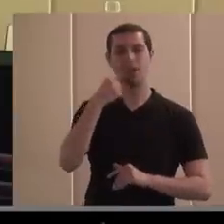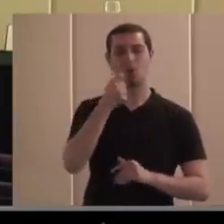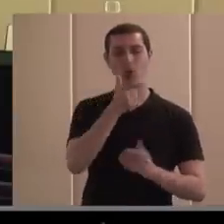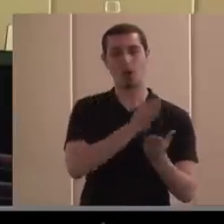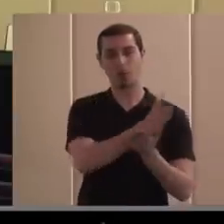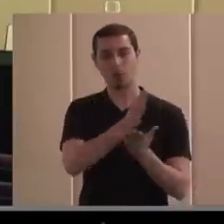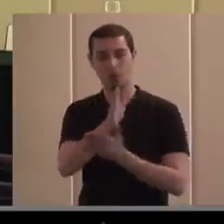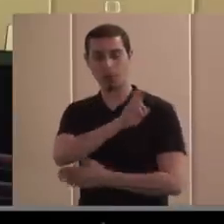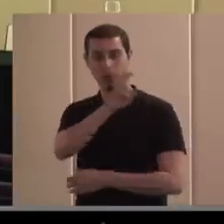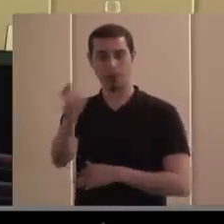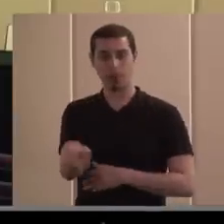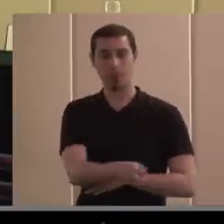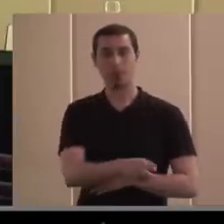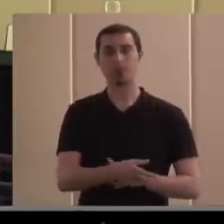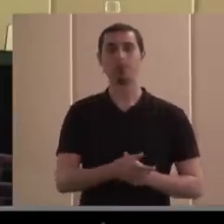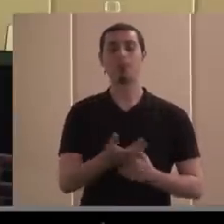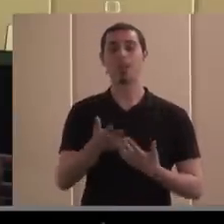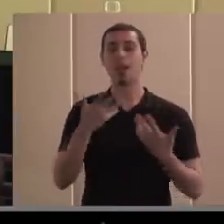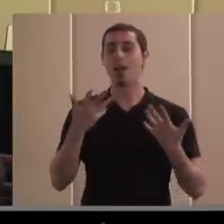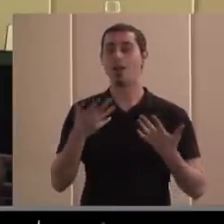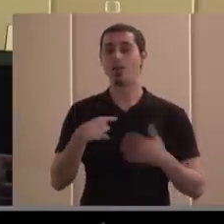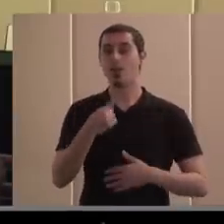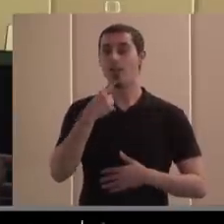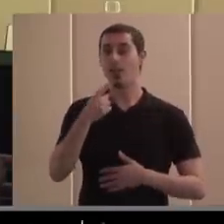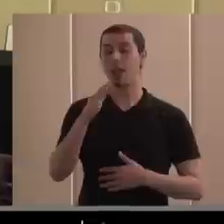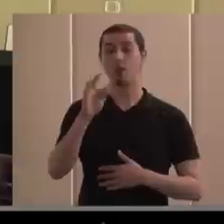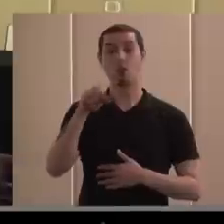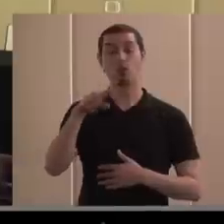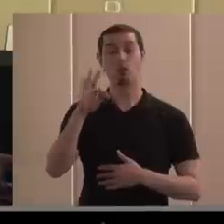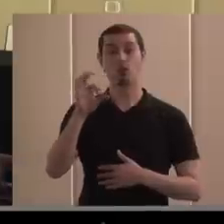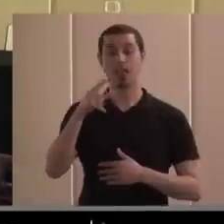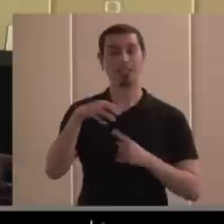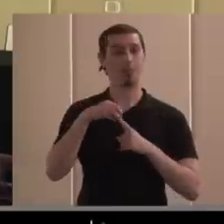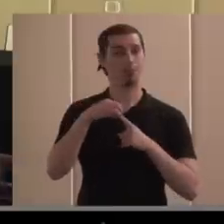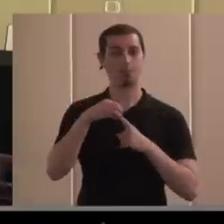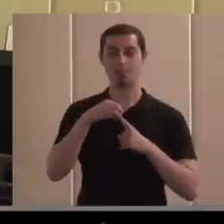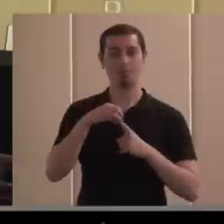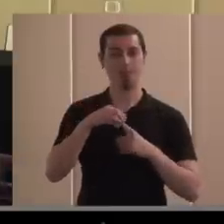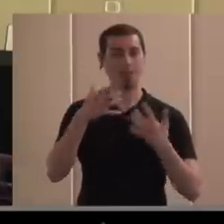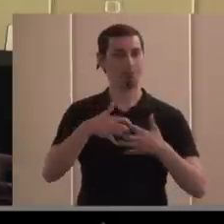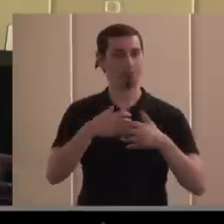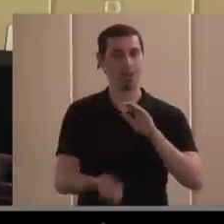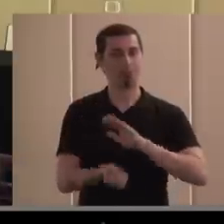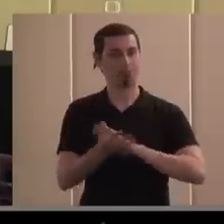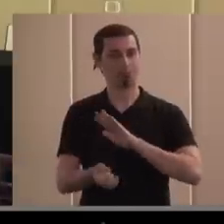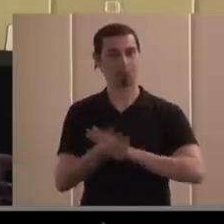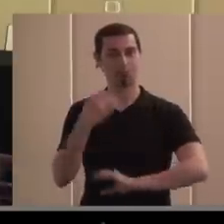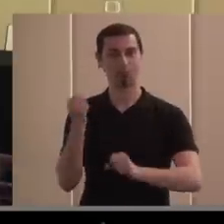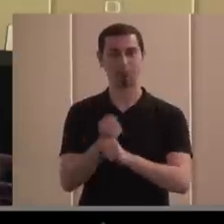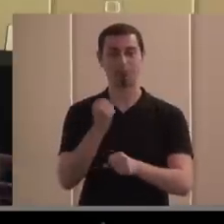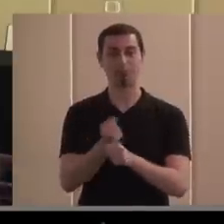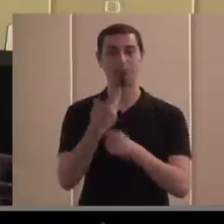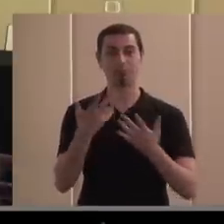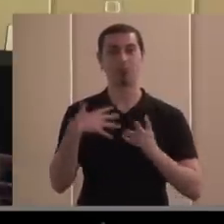y bueno pues ahora mismo yo diría que es uno de los principales motores generadores de empleo y en este